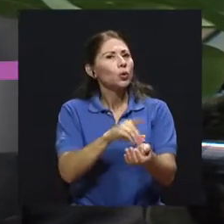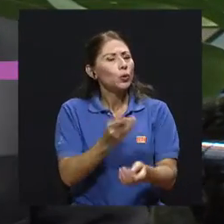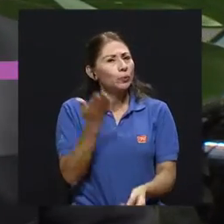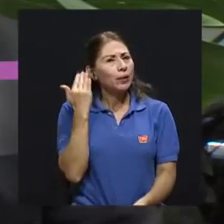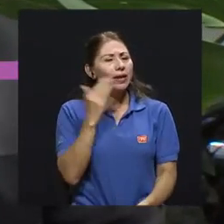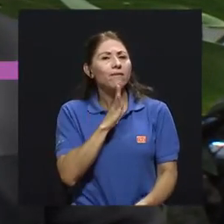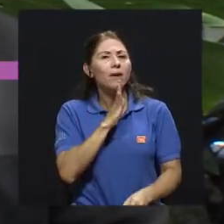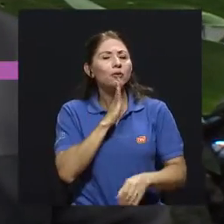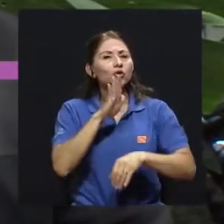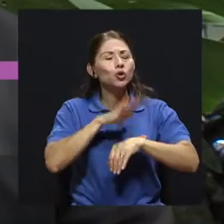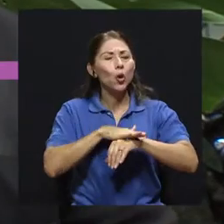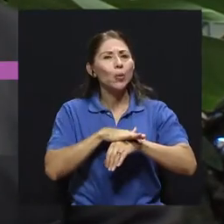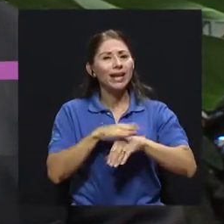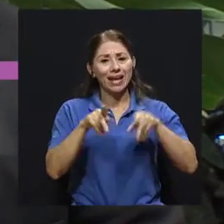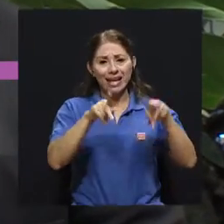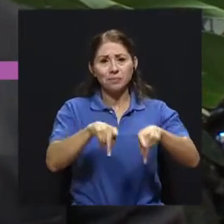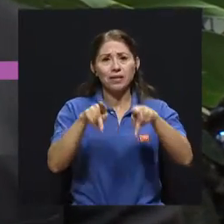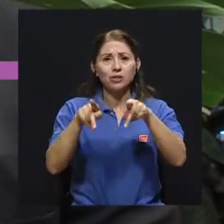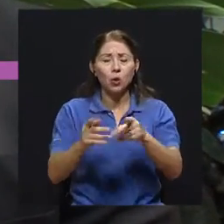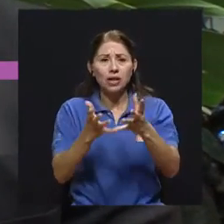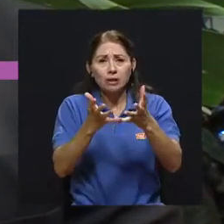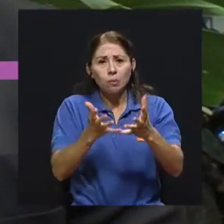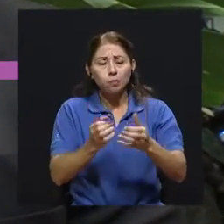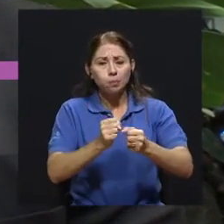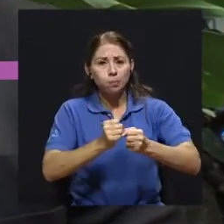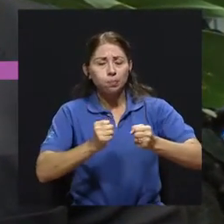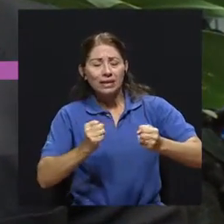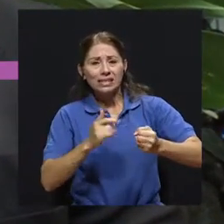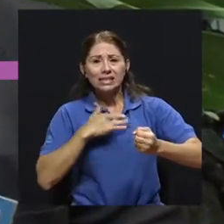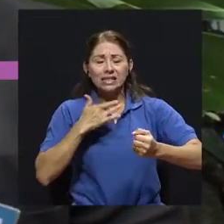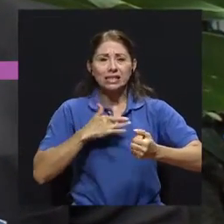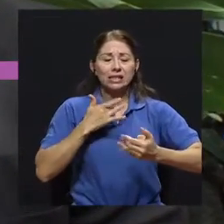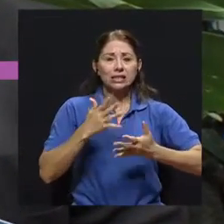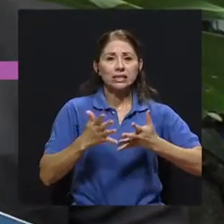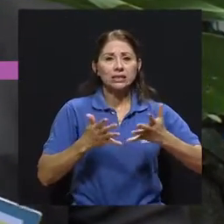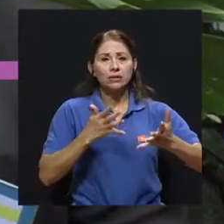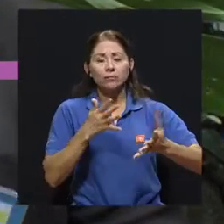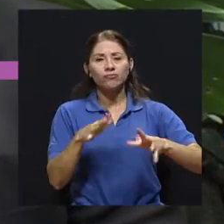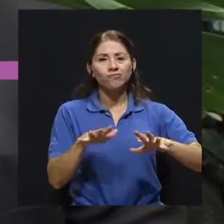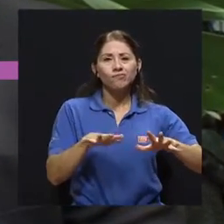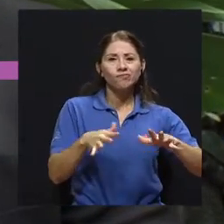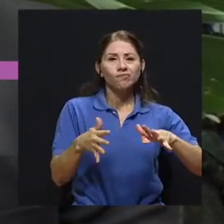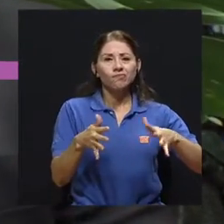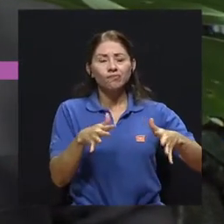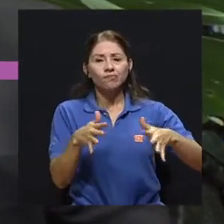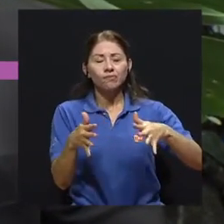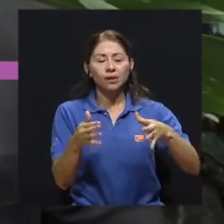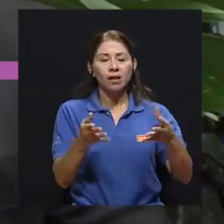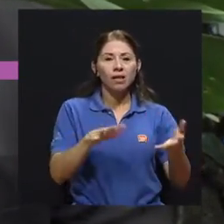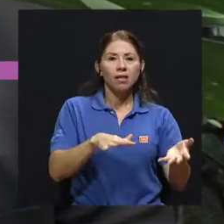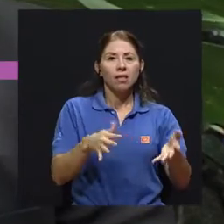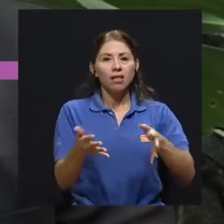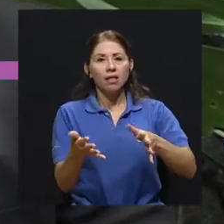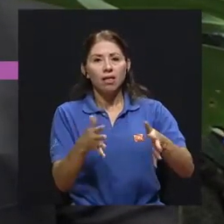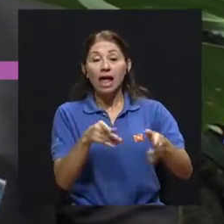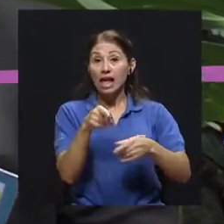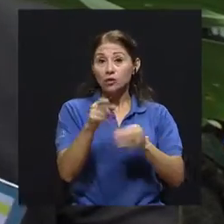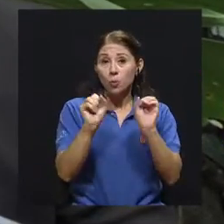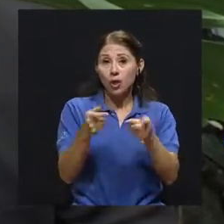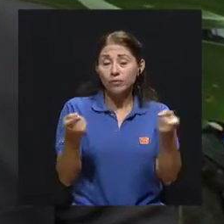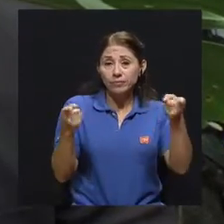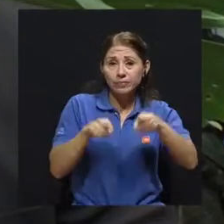en el bloque pasado conversábamos de la situación de ambivalencia que viven estas personas con obesidad y que esto eventualmente les puede generar